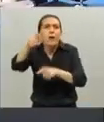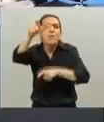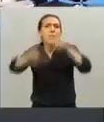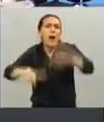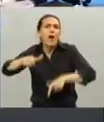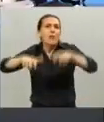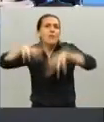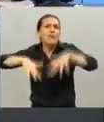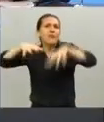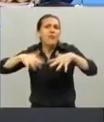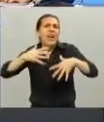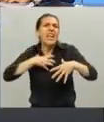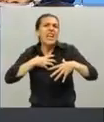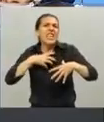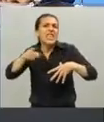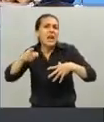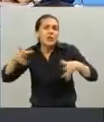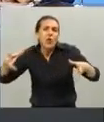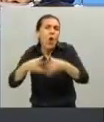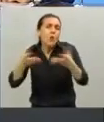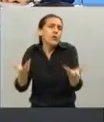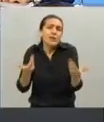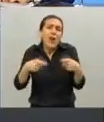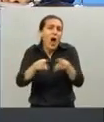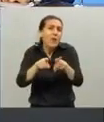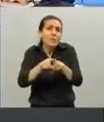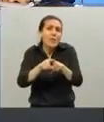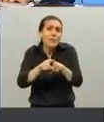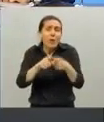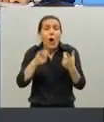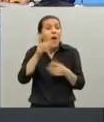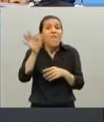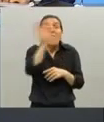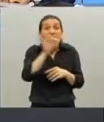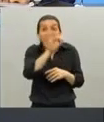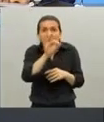Lo que a nosotros nos ha pasado es que hemos detectado dónde está el virus.